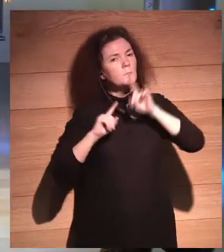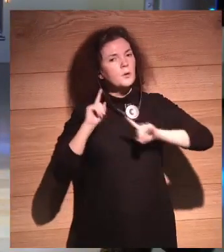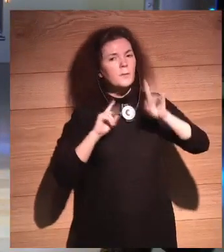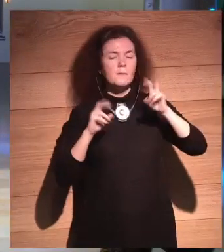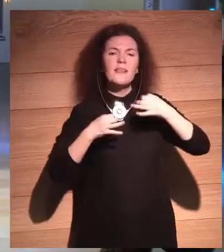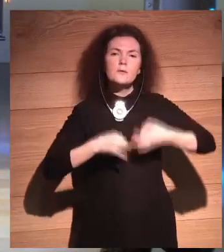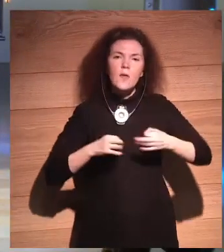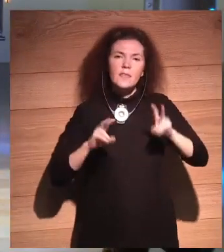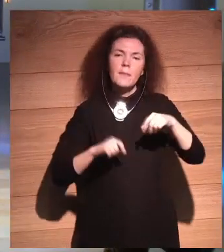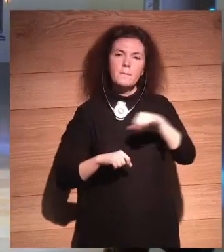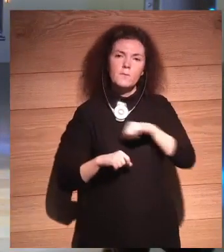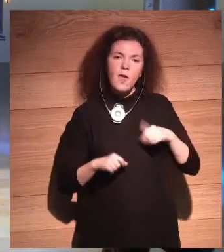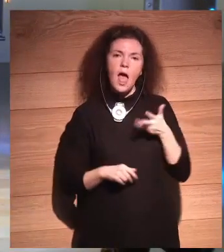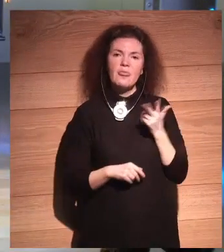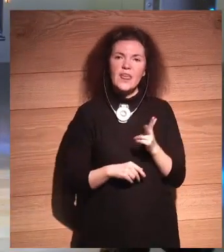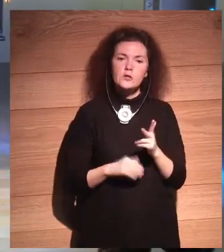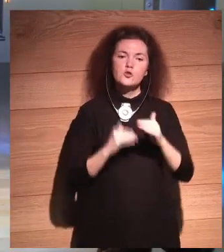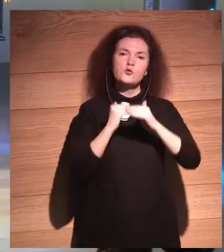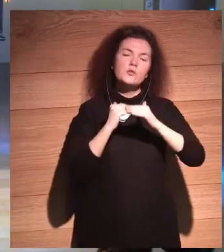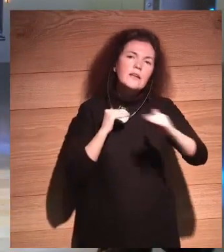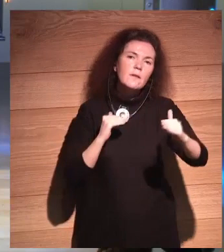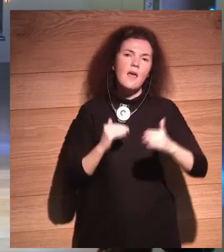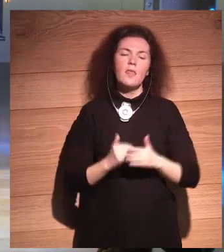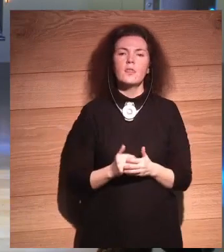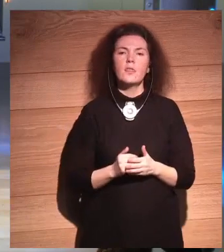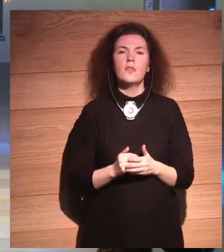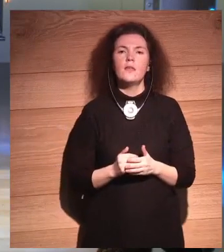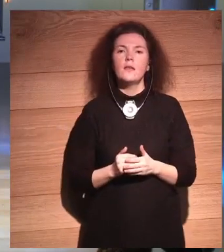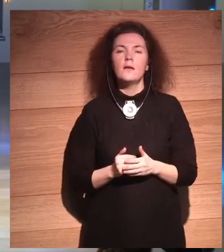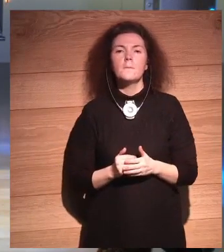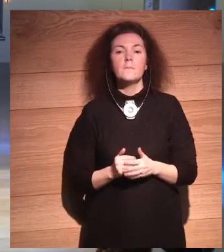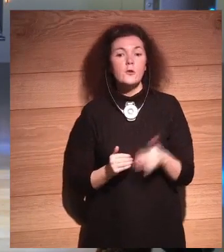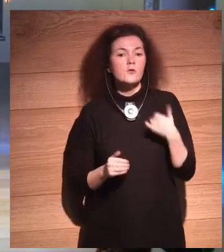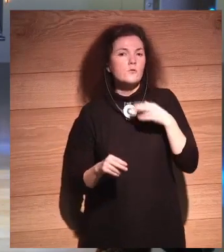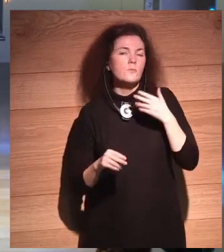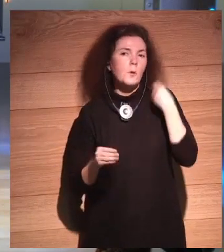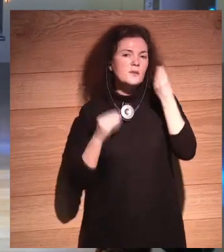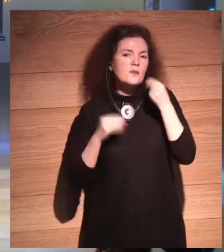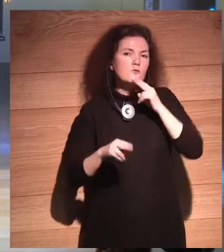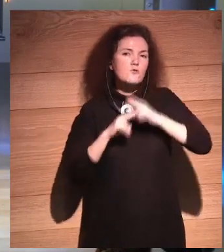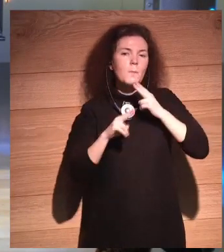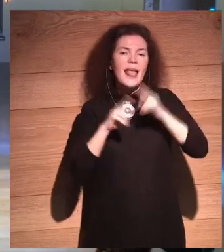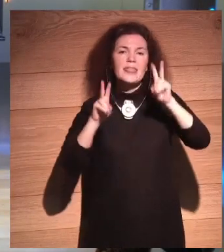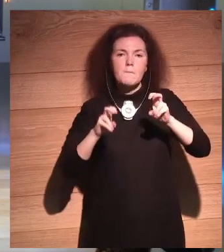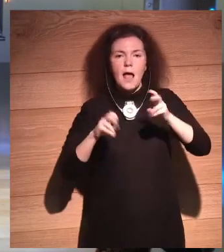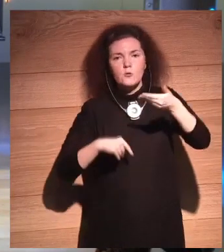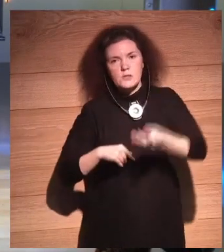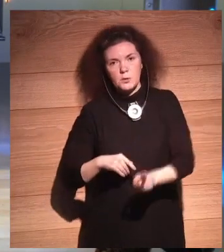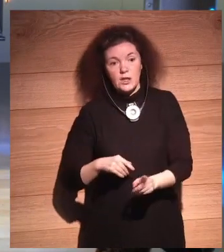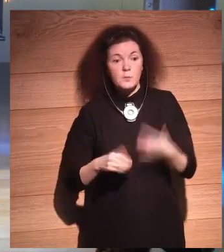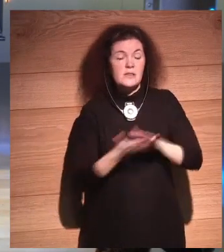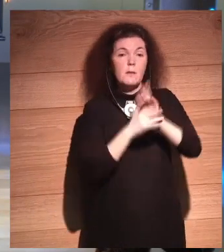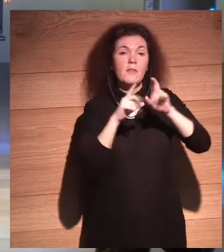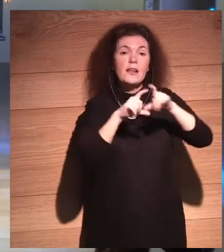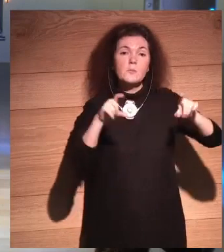privacidad, los derechos, la sostenibilidad. Yo esto lo llamo cuestiones menores, porque cuando hablamos con las compañías